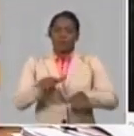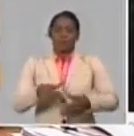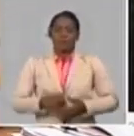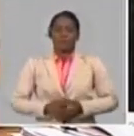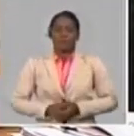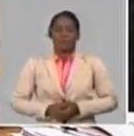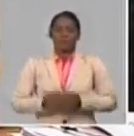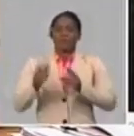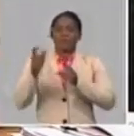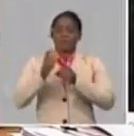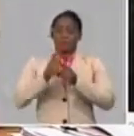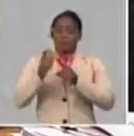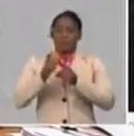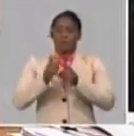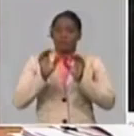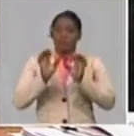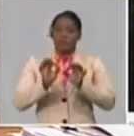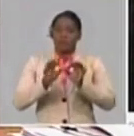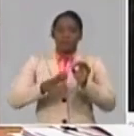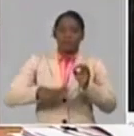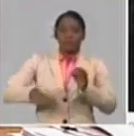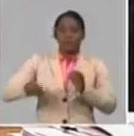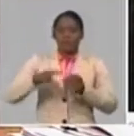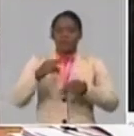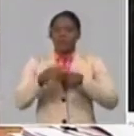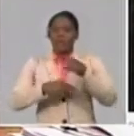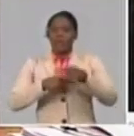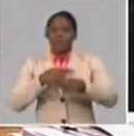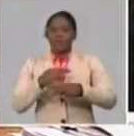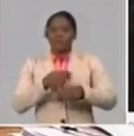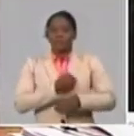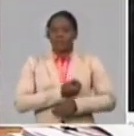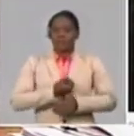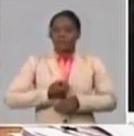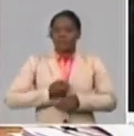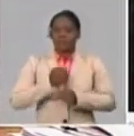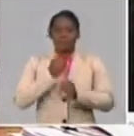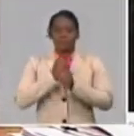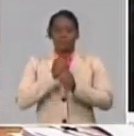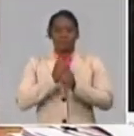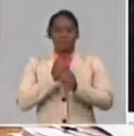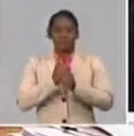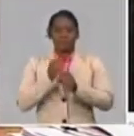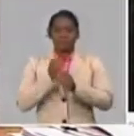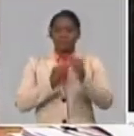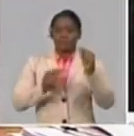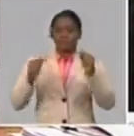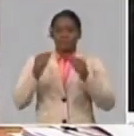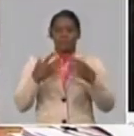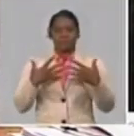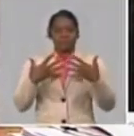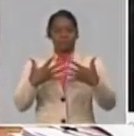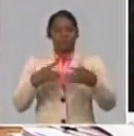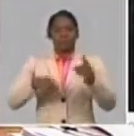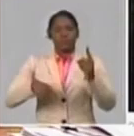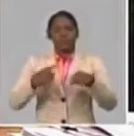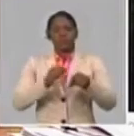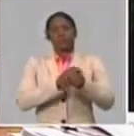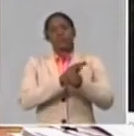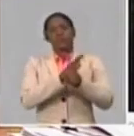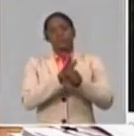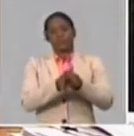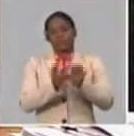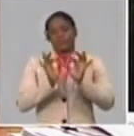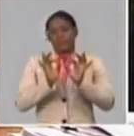la CCC y los sindicatos nacionales han asumido con mucha responsabilidad su papel movilizador en el combate contra la pandemia de la